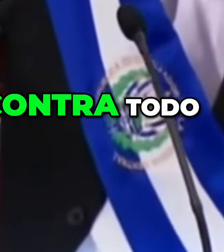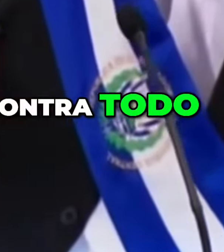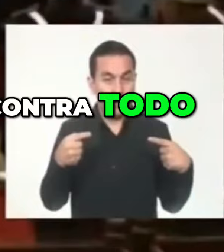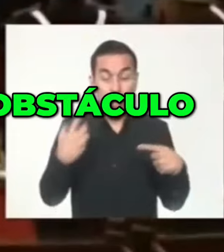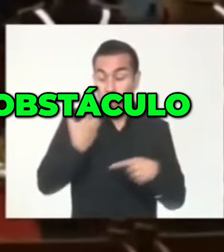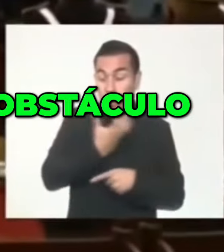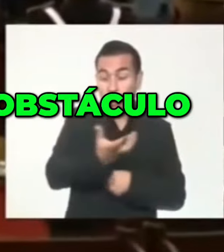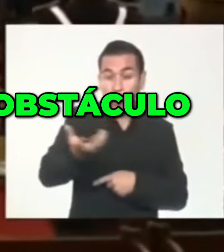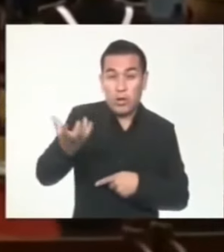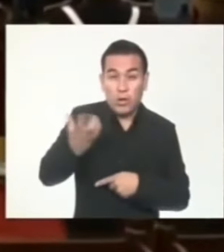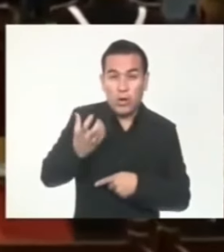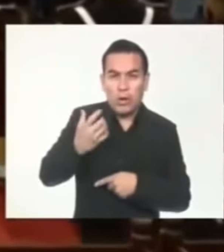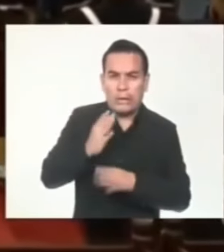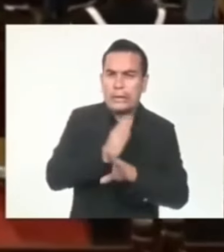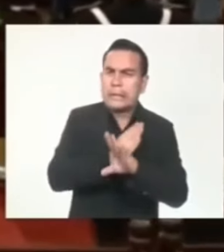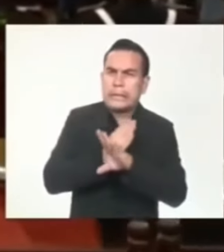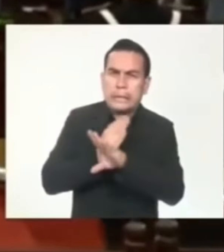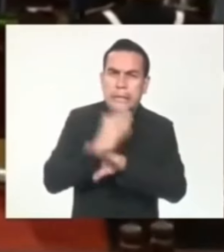Contra todo obstáculo.